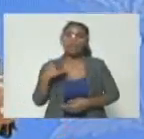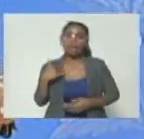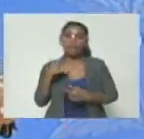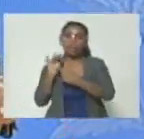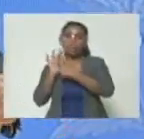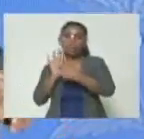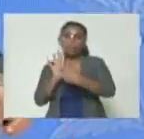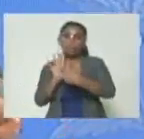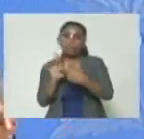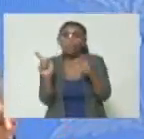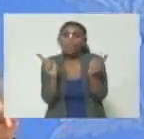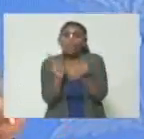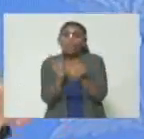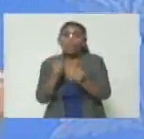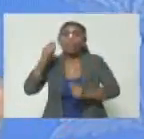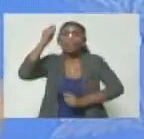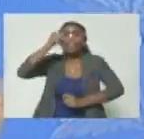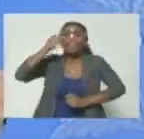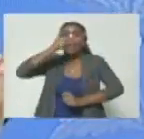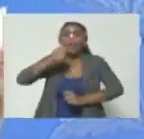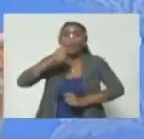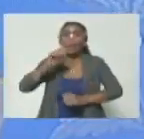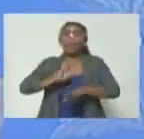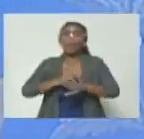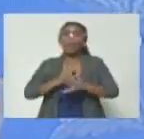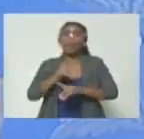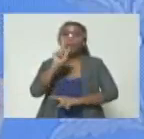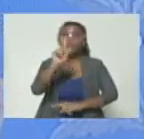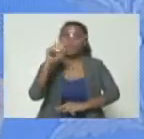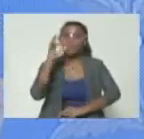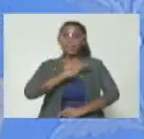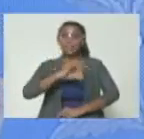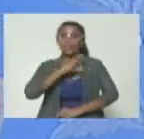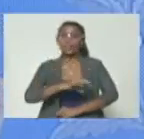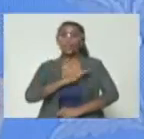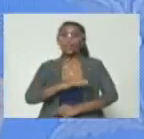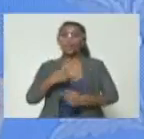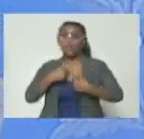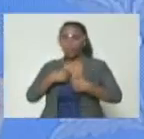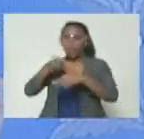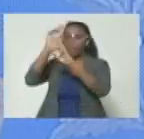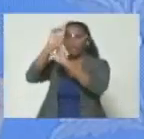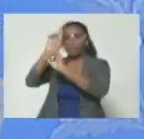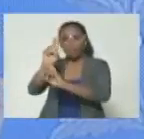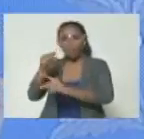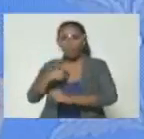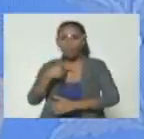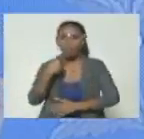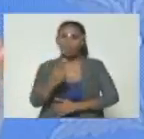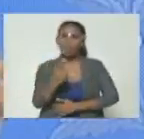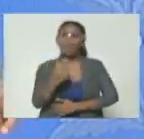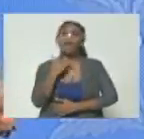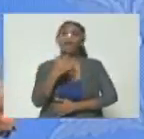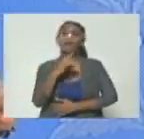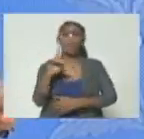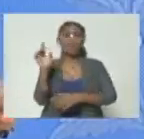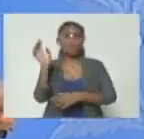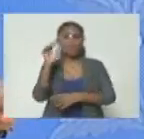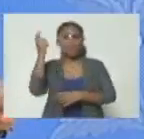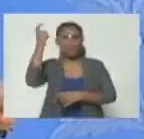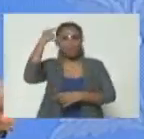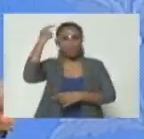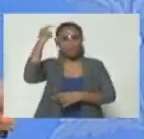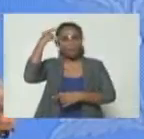un muy breve video, porque hay un señor que con todo respeto le debo decir, algo no le funciona arriba en la